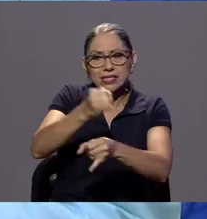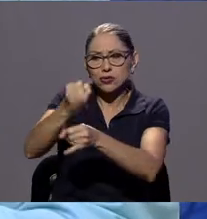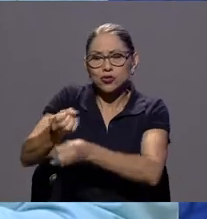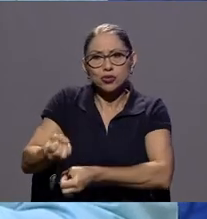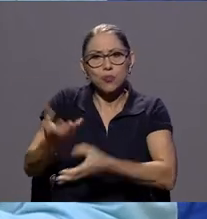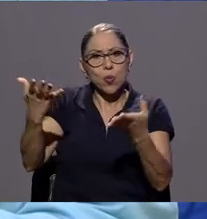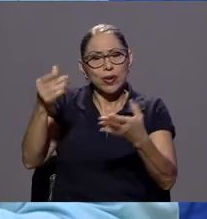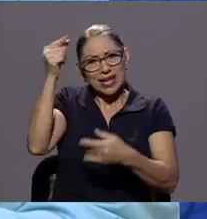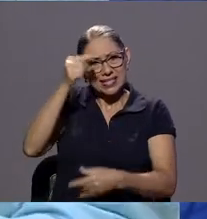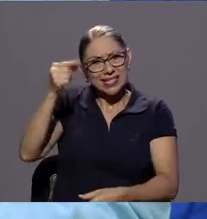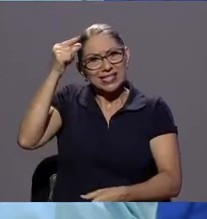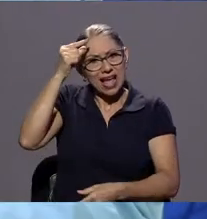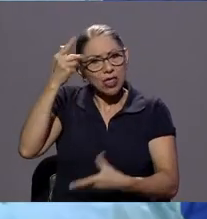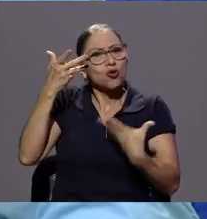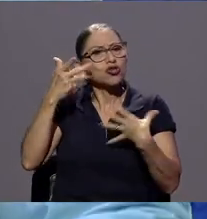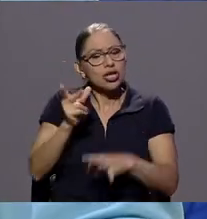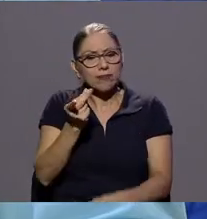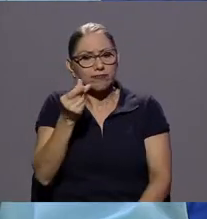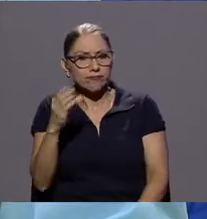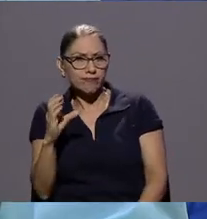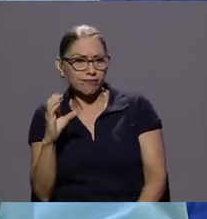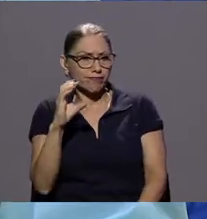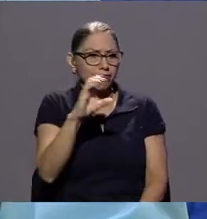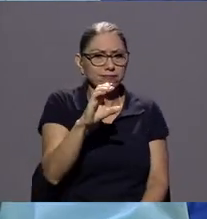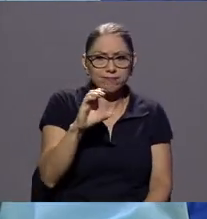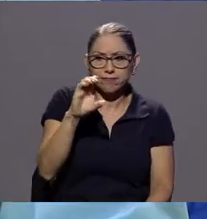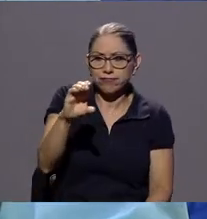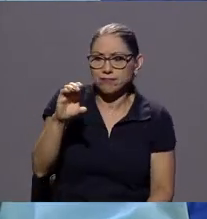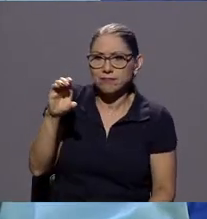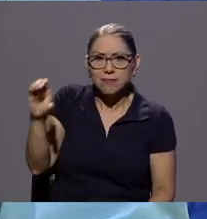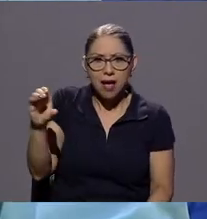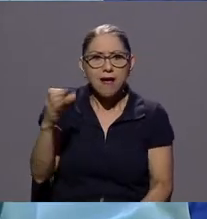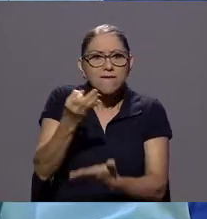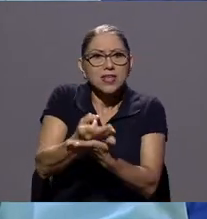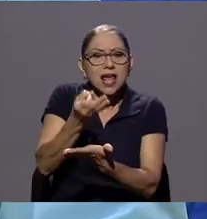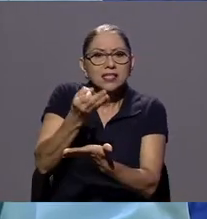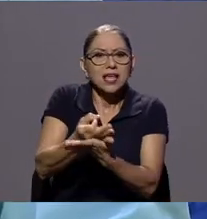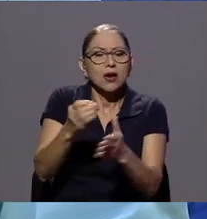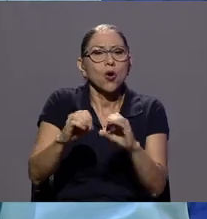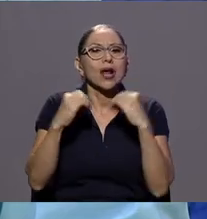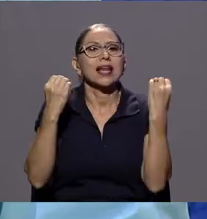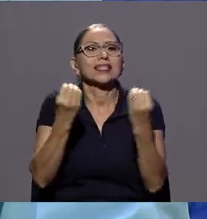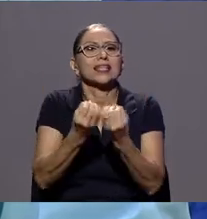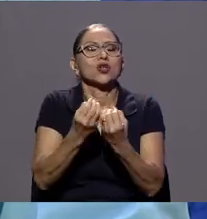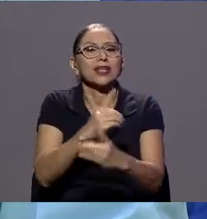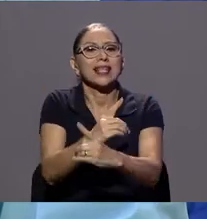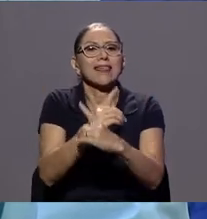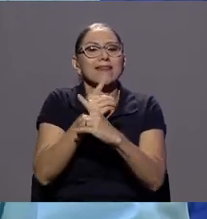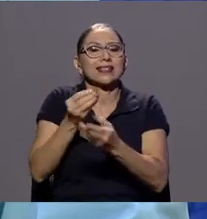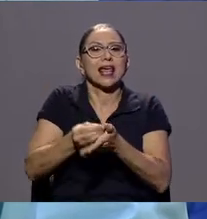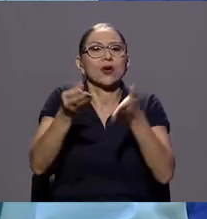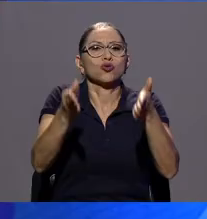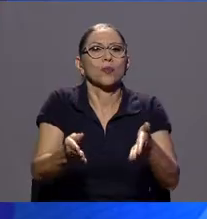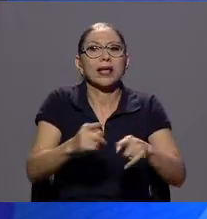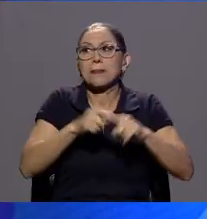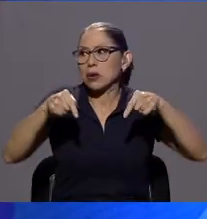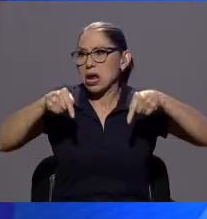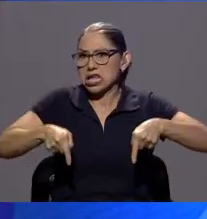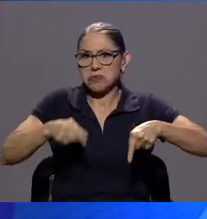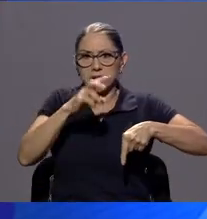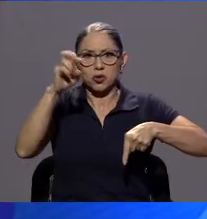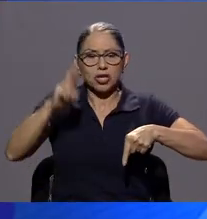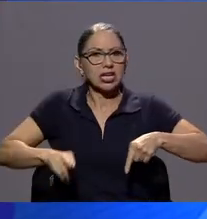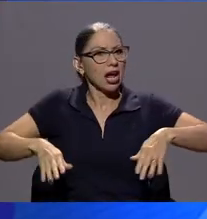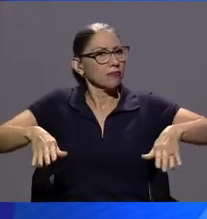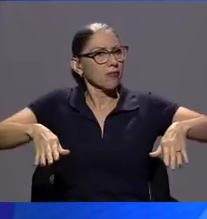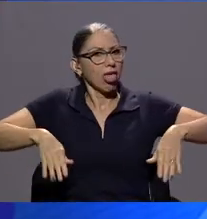recursos para el financiamiento de las organizaciones de consumidores cosa que en Costa Rica nunca ha ocurrido Usted me ha